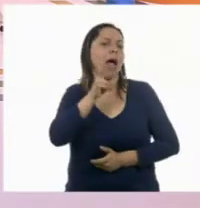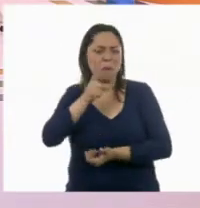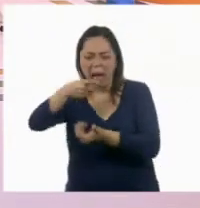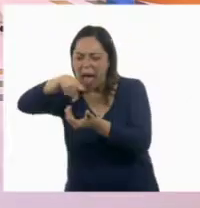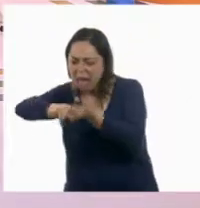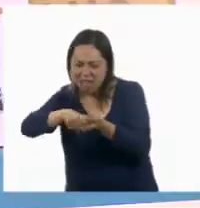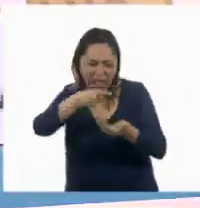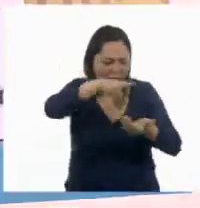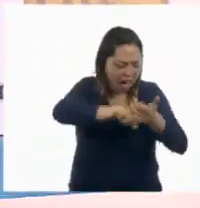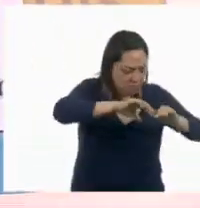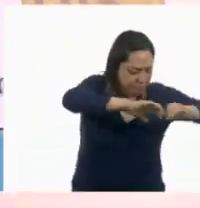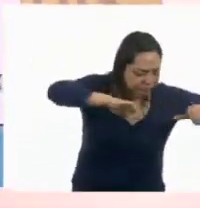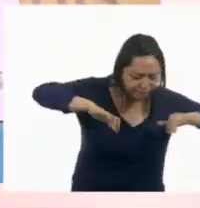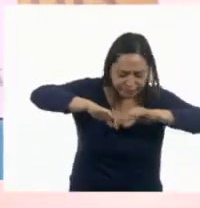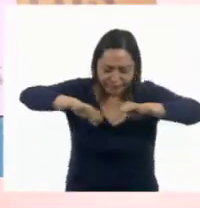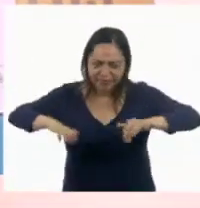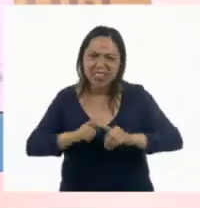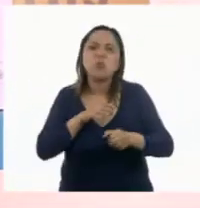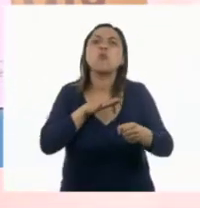cada una de las bolsitas.